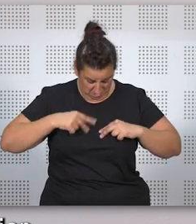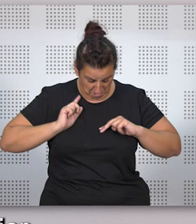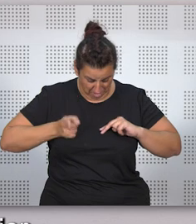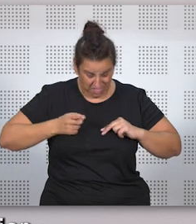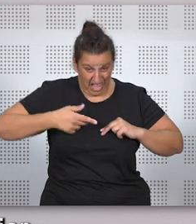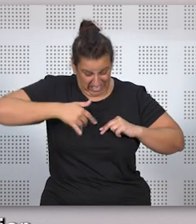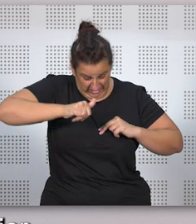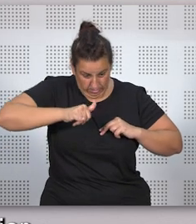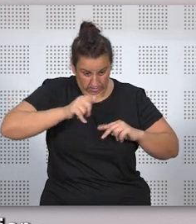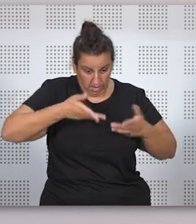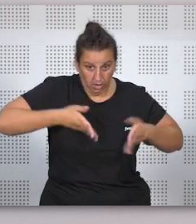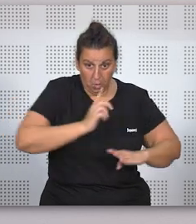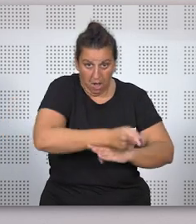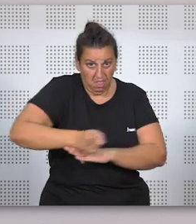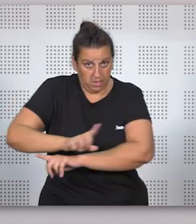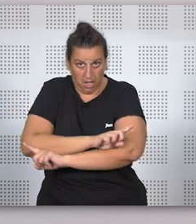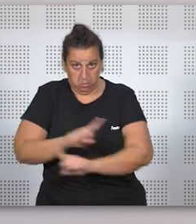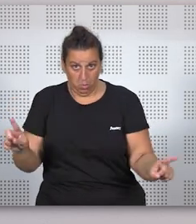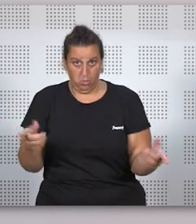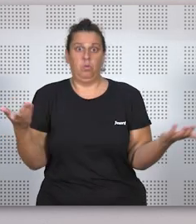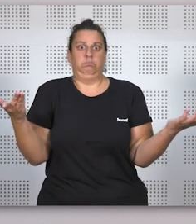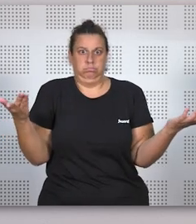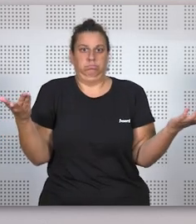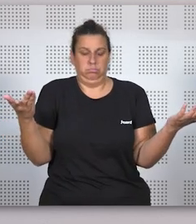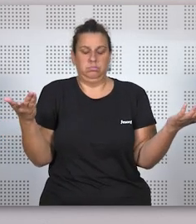otros? Luego, además,